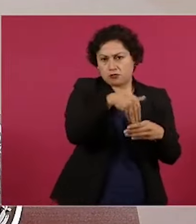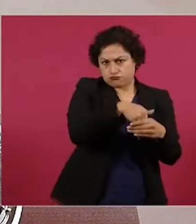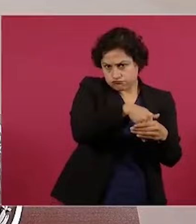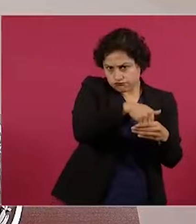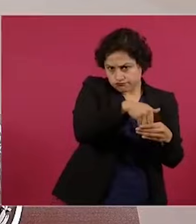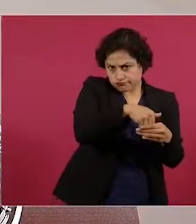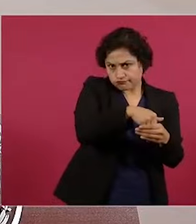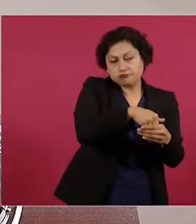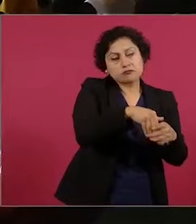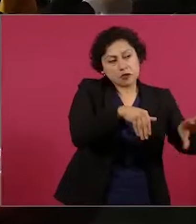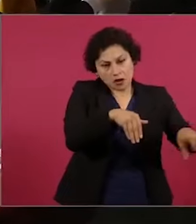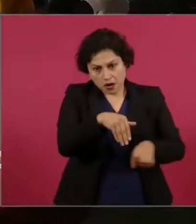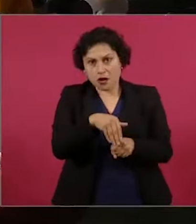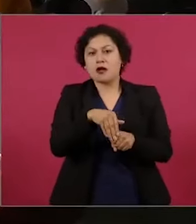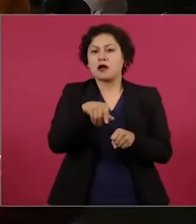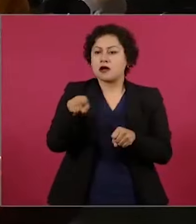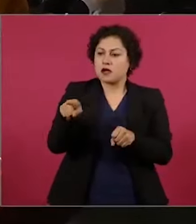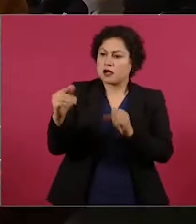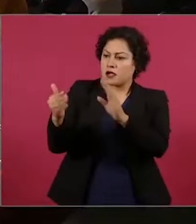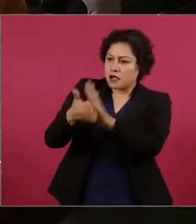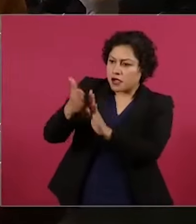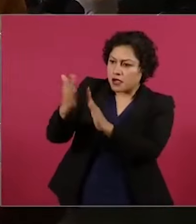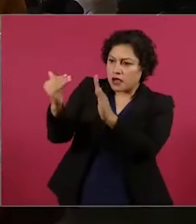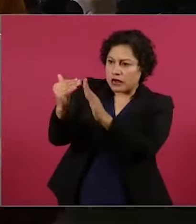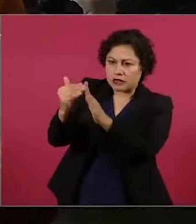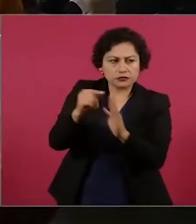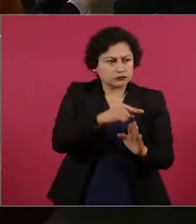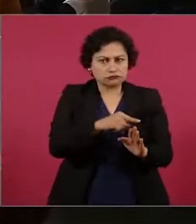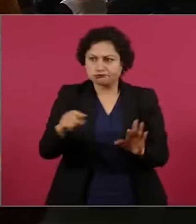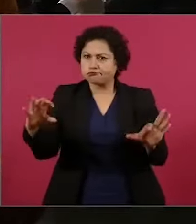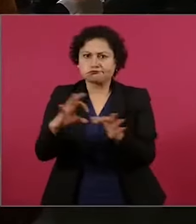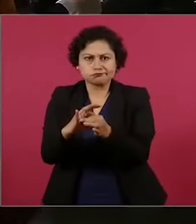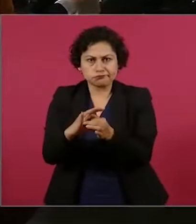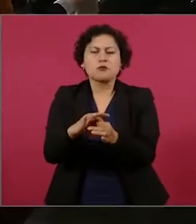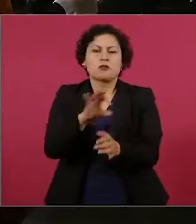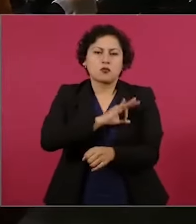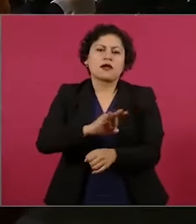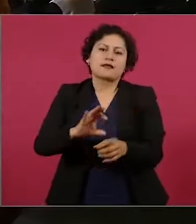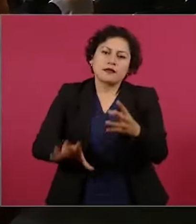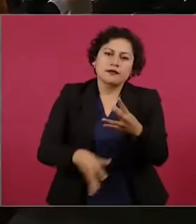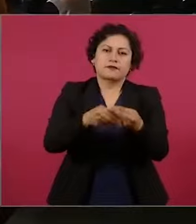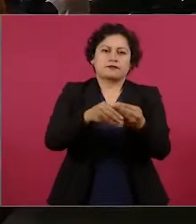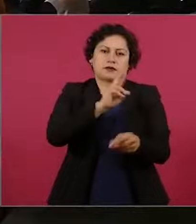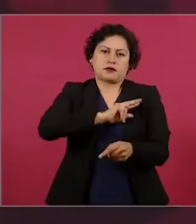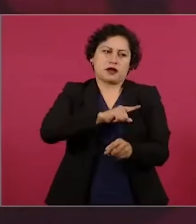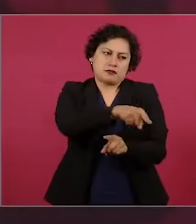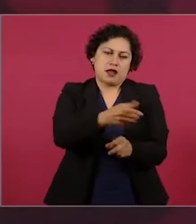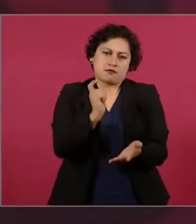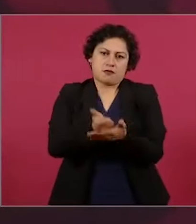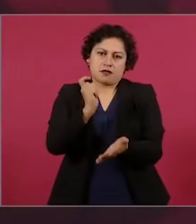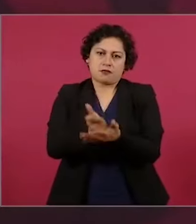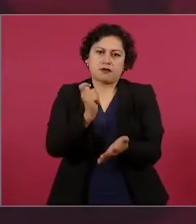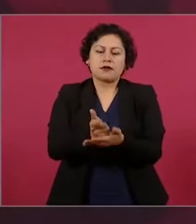se hace una vivienda a precio justo y se toma en cuenta además lo que pagó de rentas. Con esto estamos seguros que la mayoría de los trabajadores